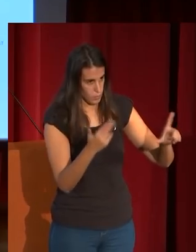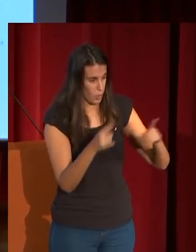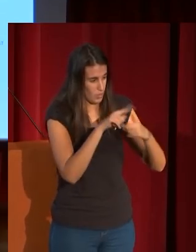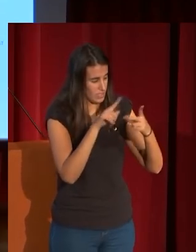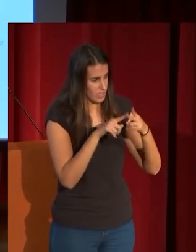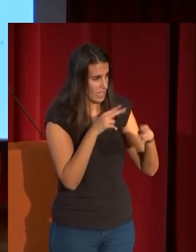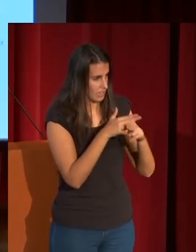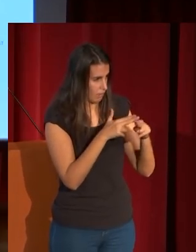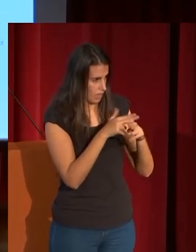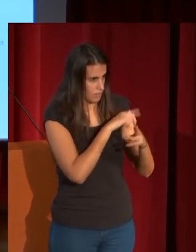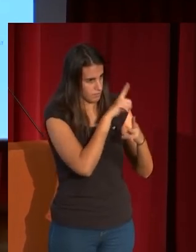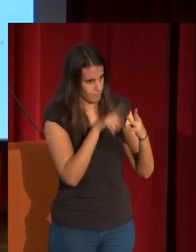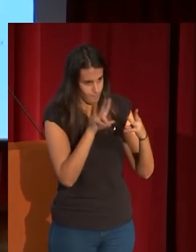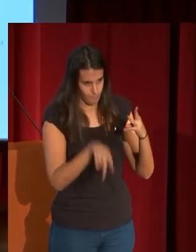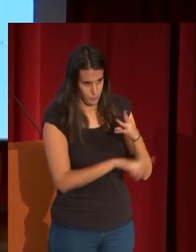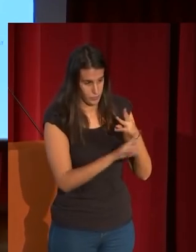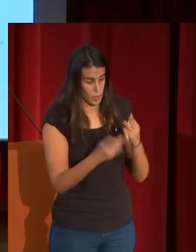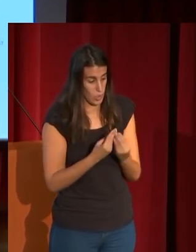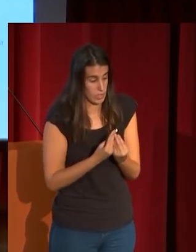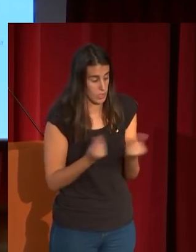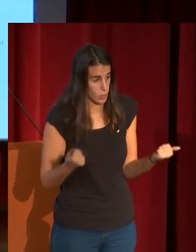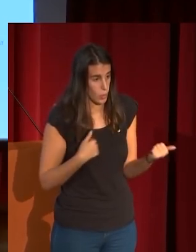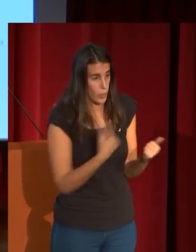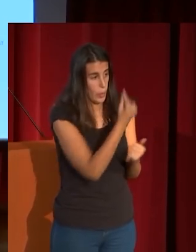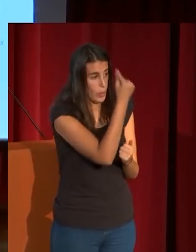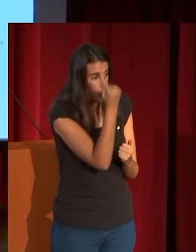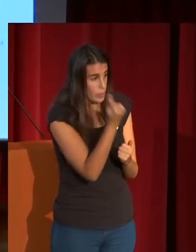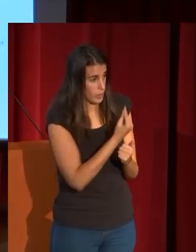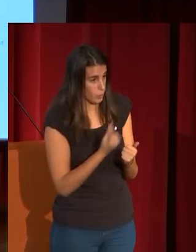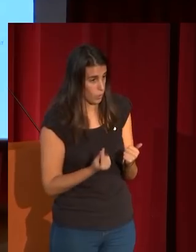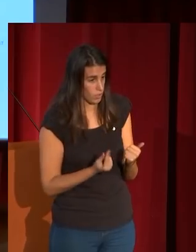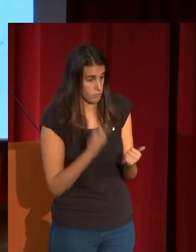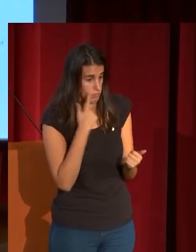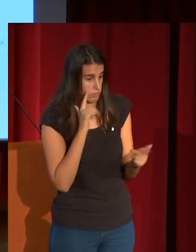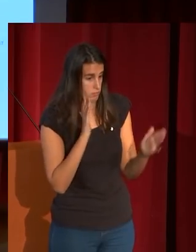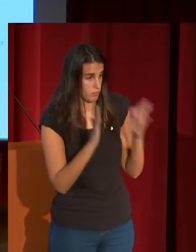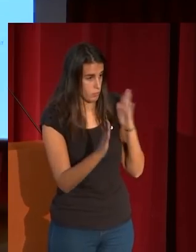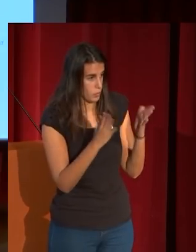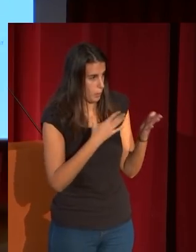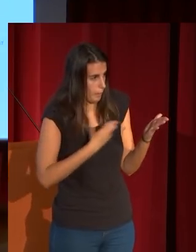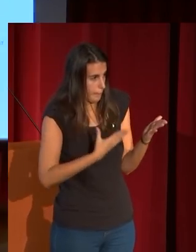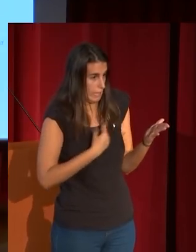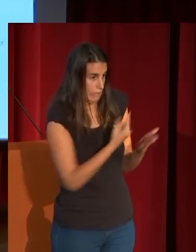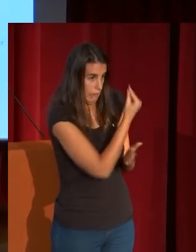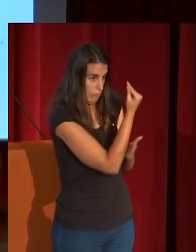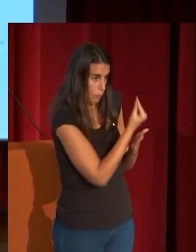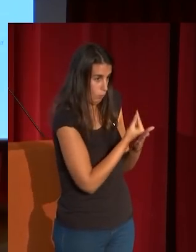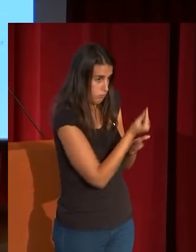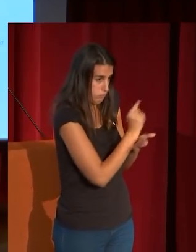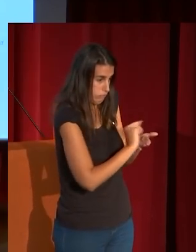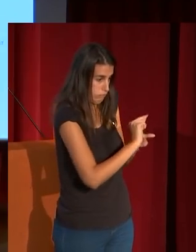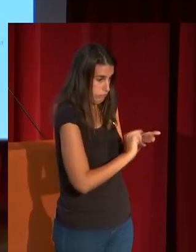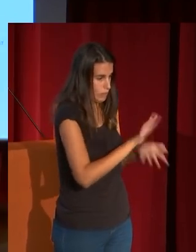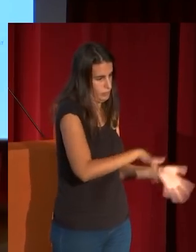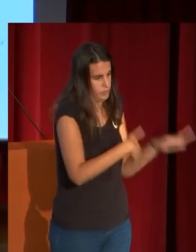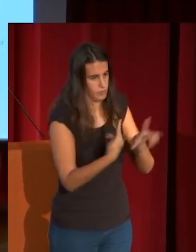imagen de desnudo que él dibuja en algunos de sus papeles y que nos da